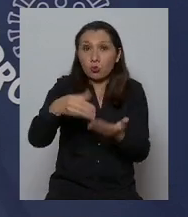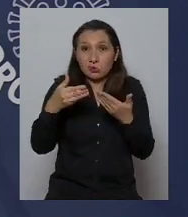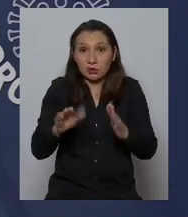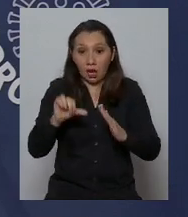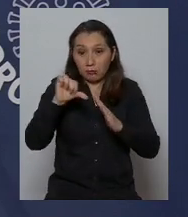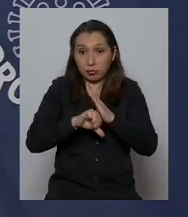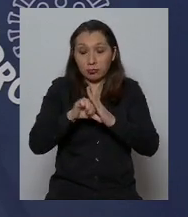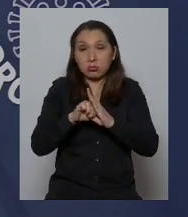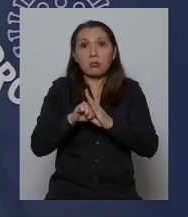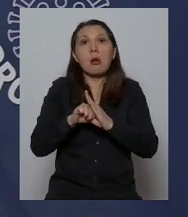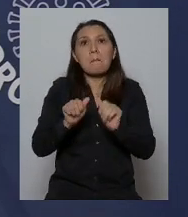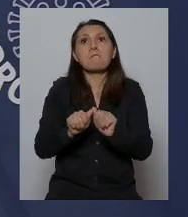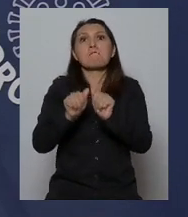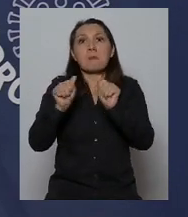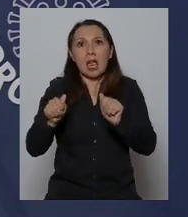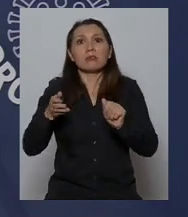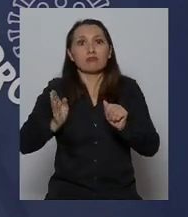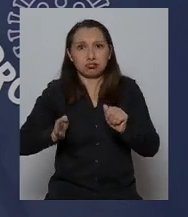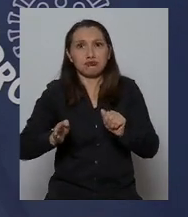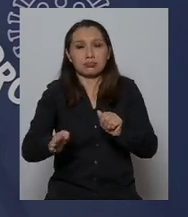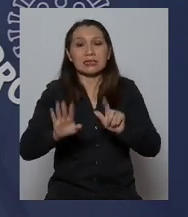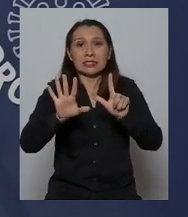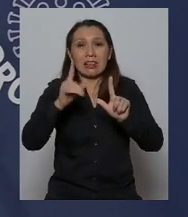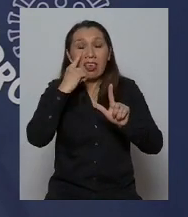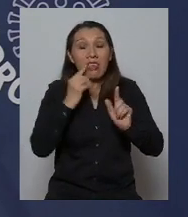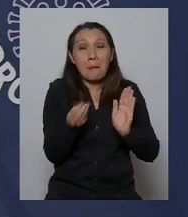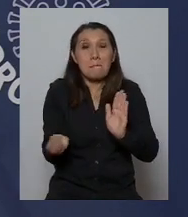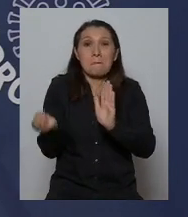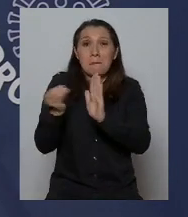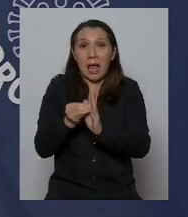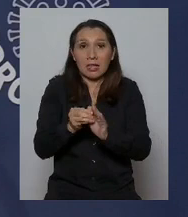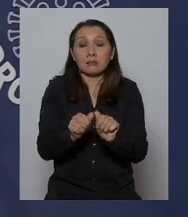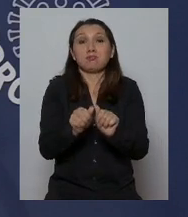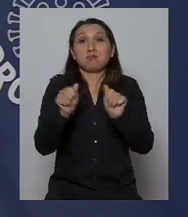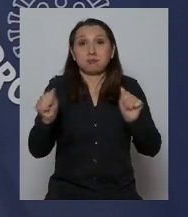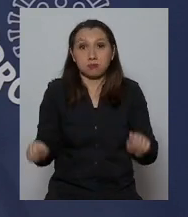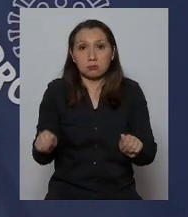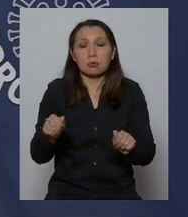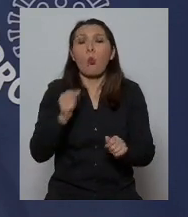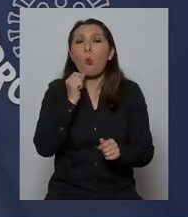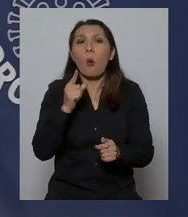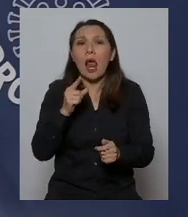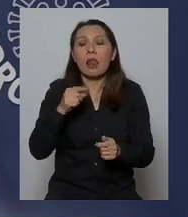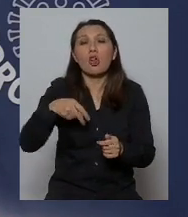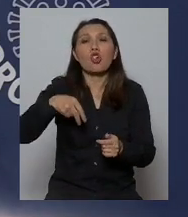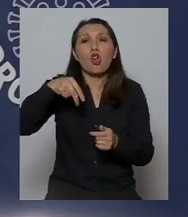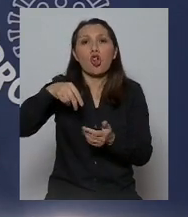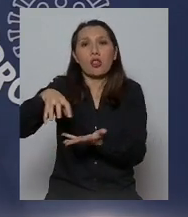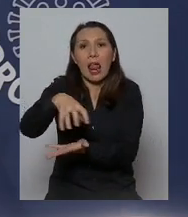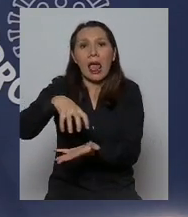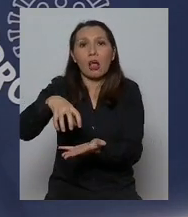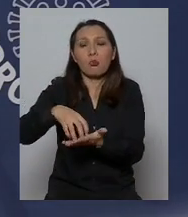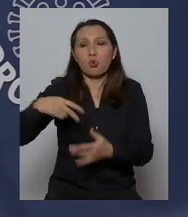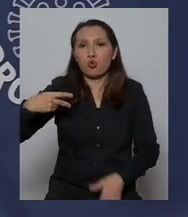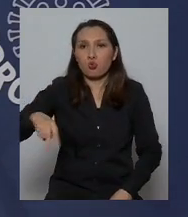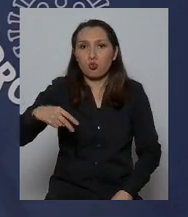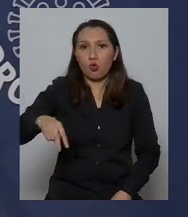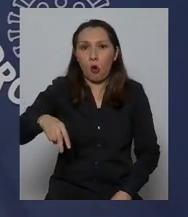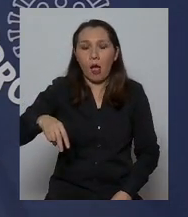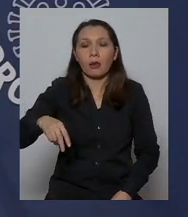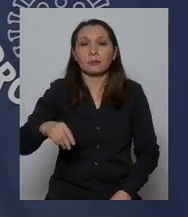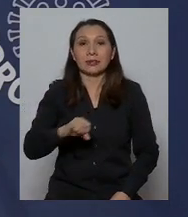cuarentena se mantiene la cuarentena por 7 días más son la zona norte de la comuna de Ñuñoa